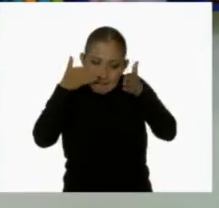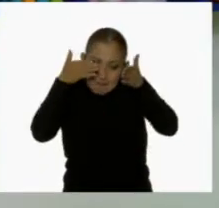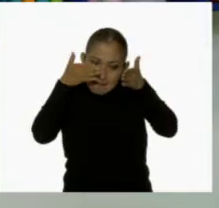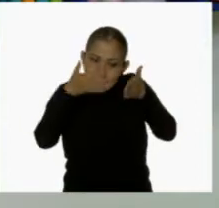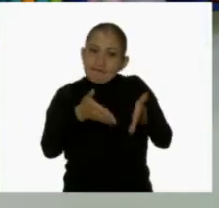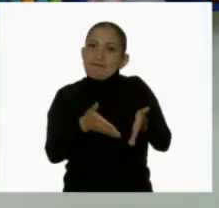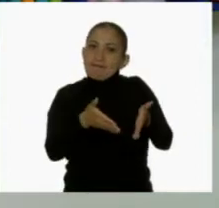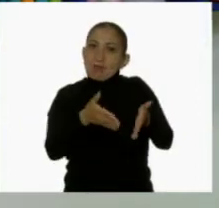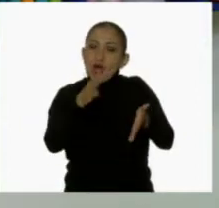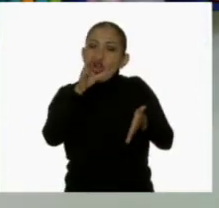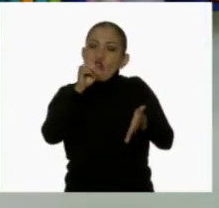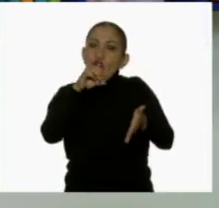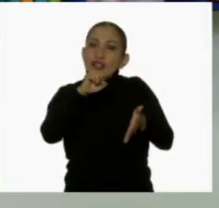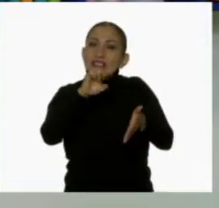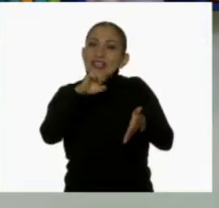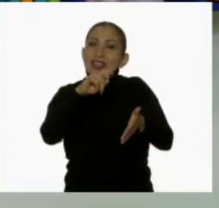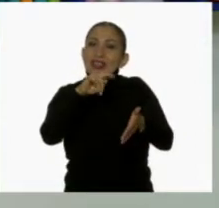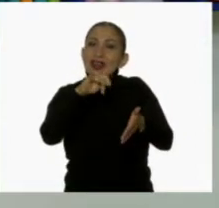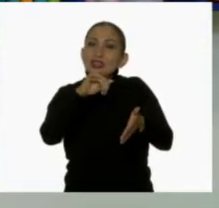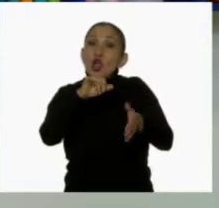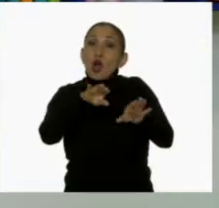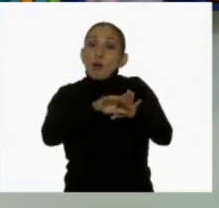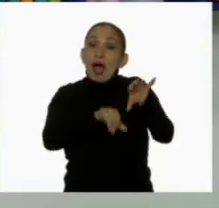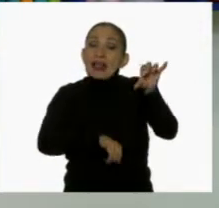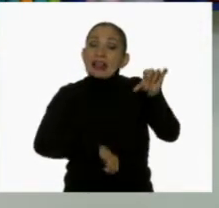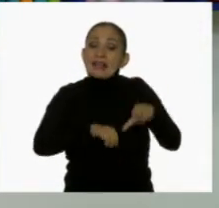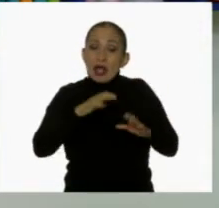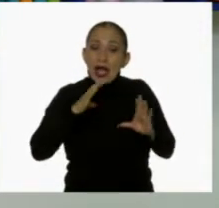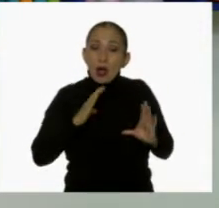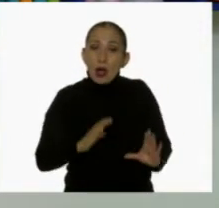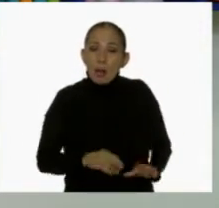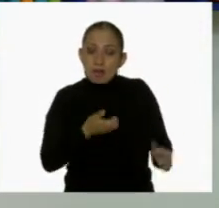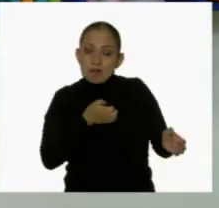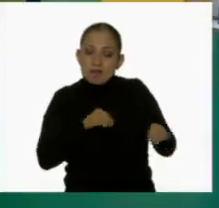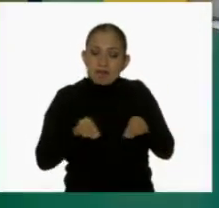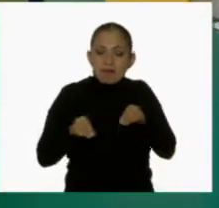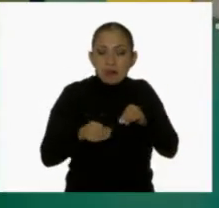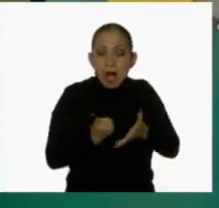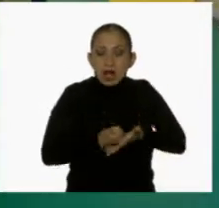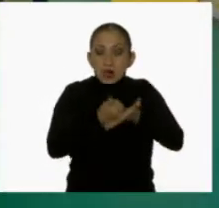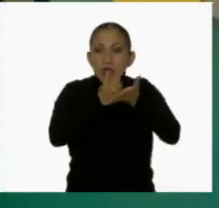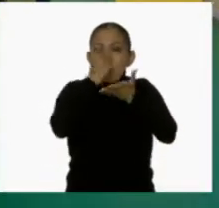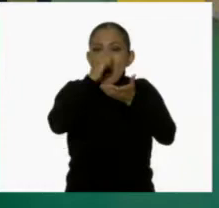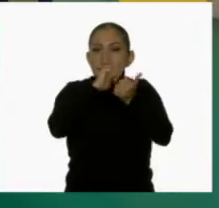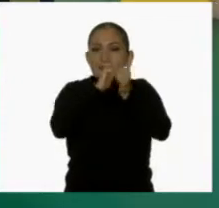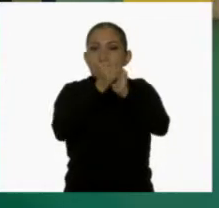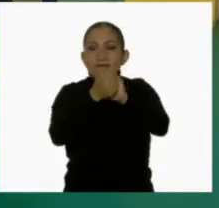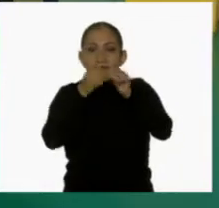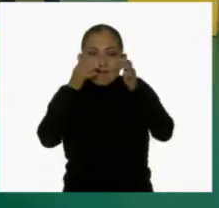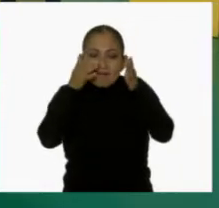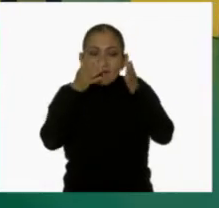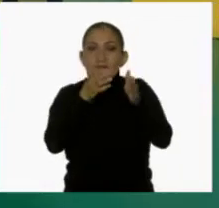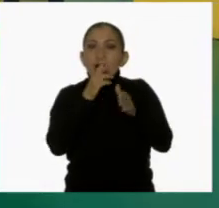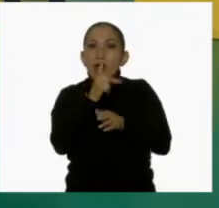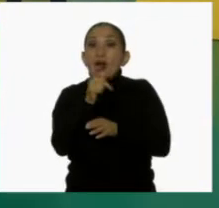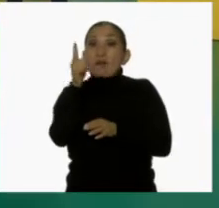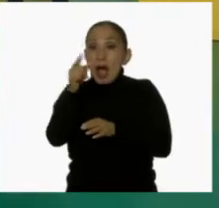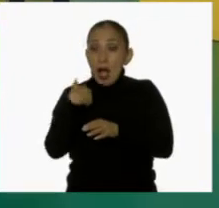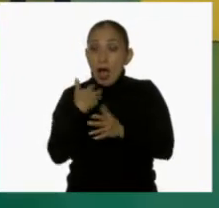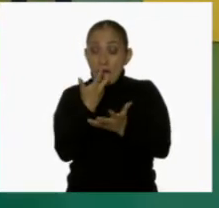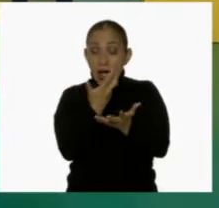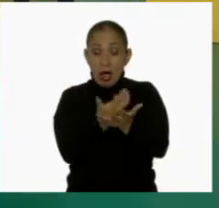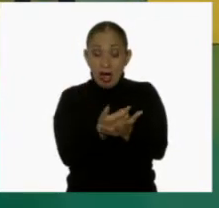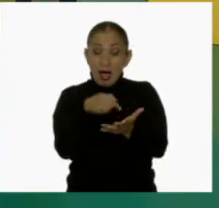concentración y así como la actividad física es un buen aliado para mejorarla. También debemos reconocer que un buen